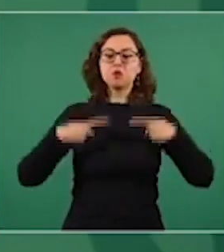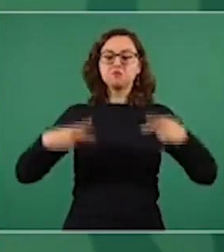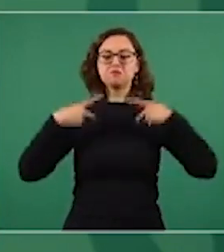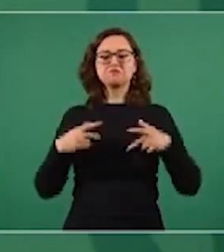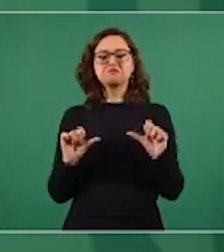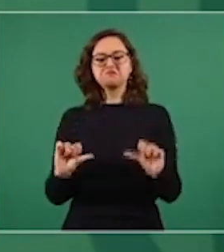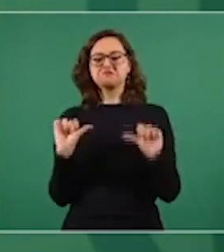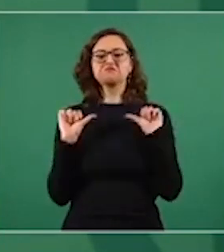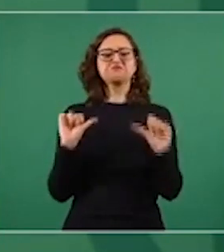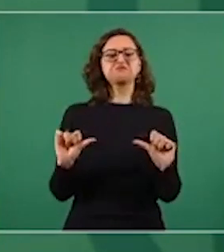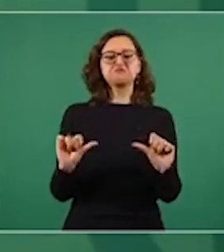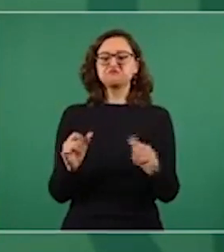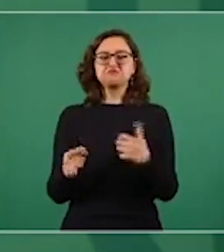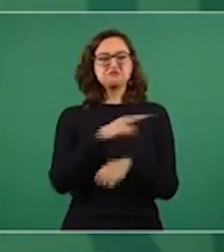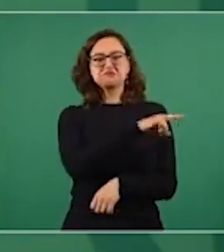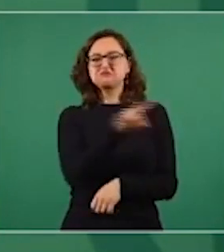absoluto